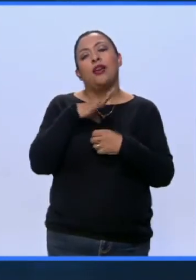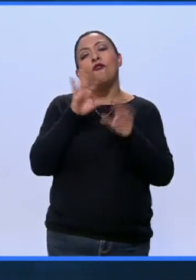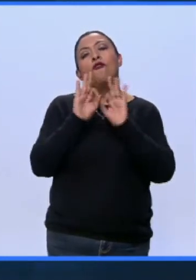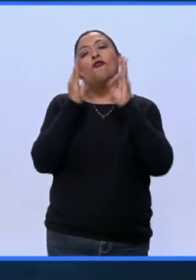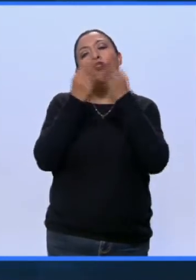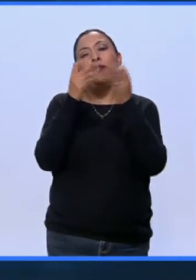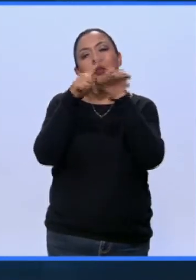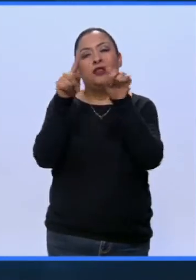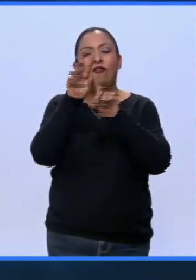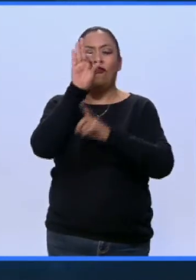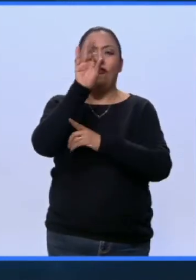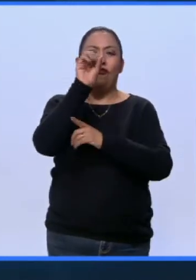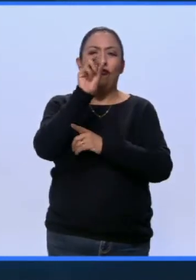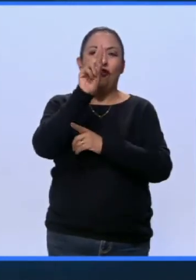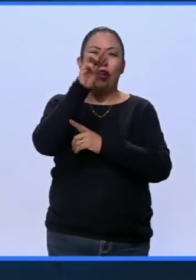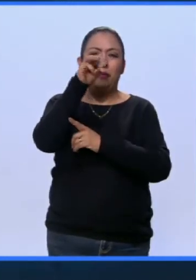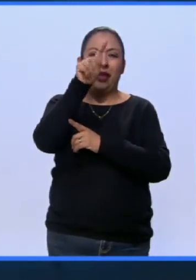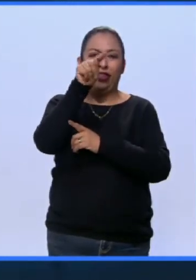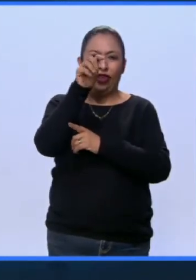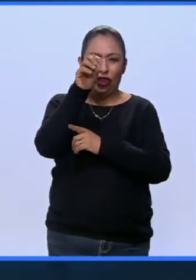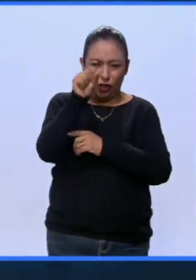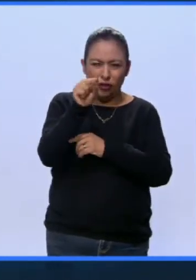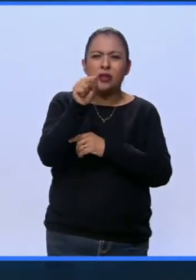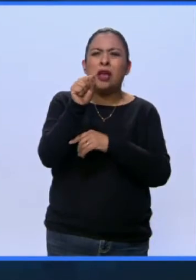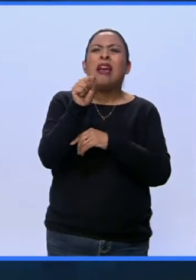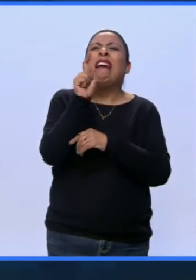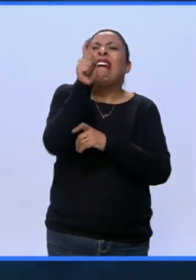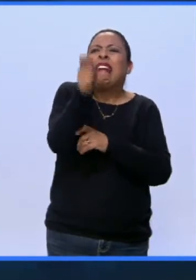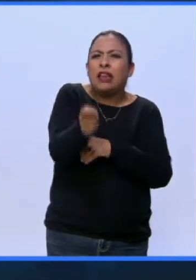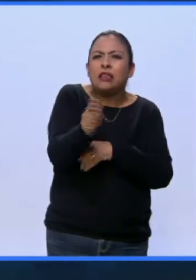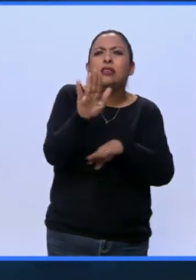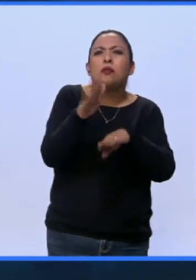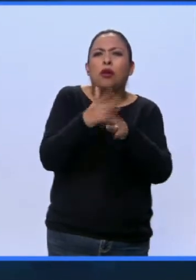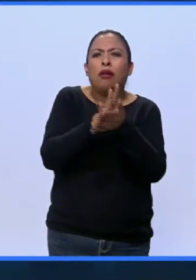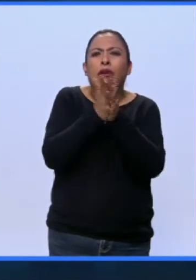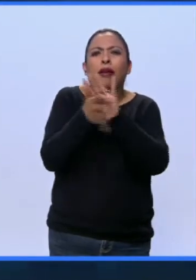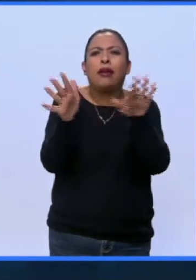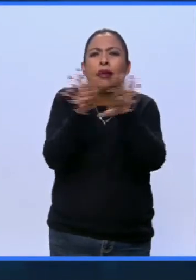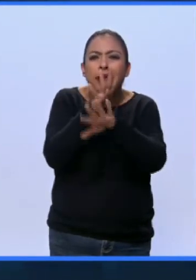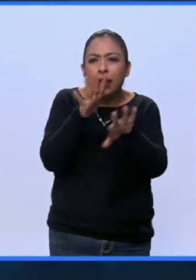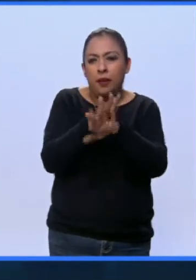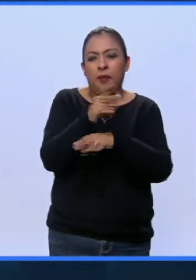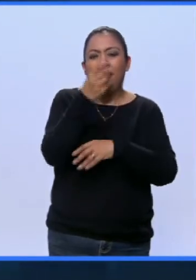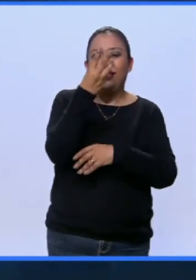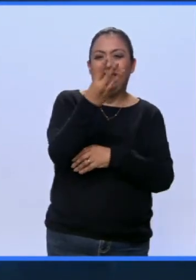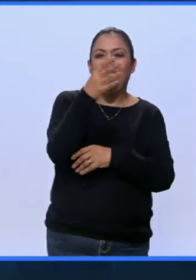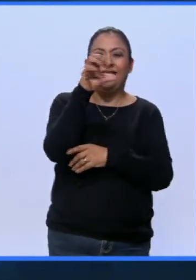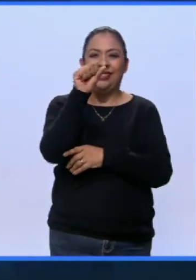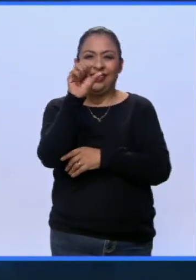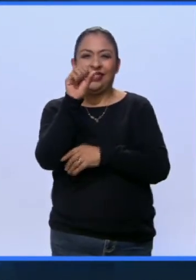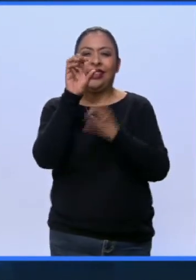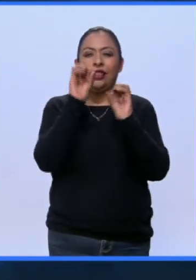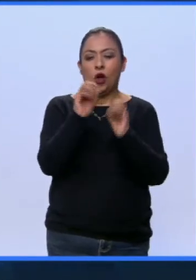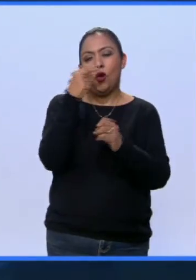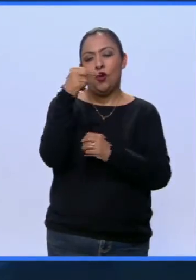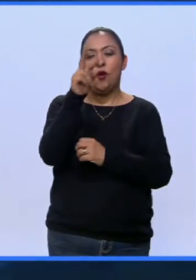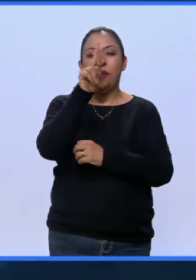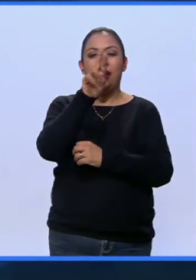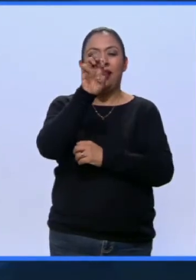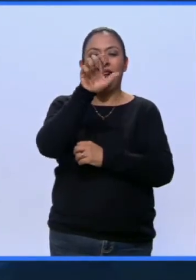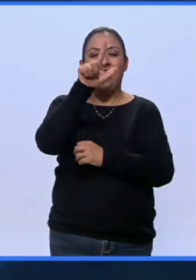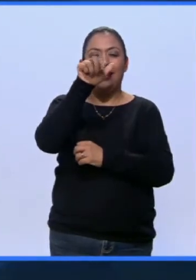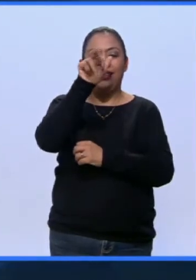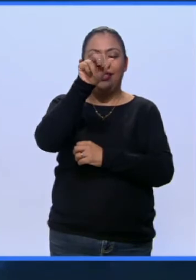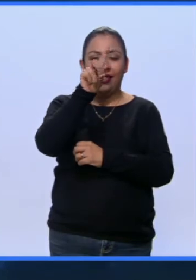¿qué son los formatos y por qué se van mejorando? la tecnología, el 360 o la realidad virtual que se está cada vez